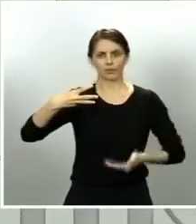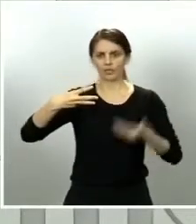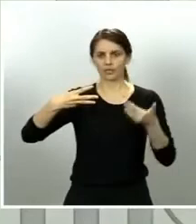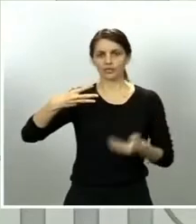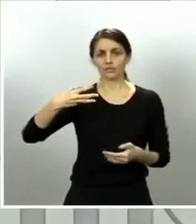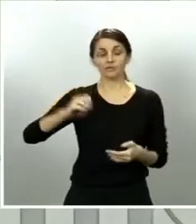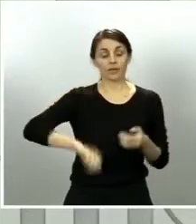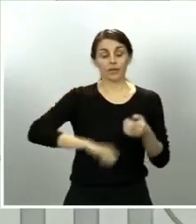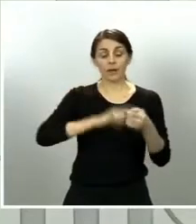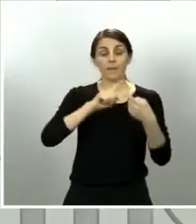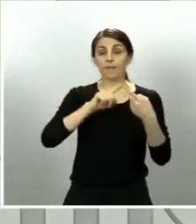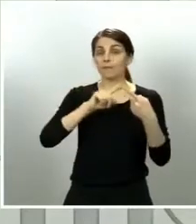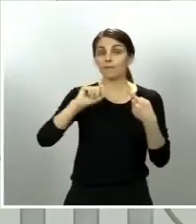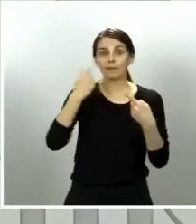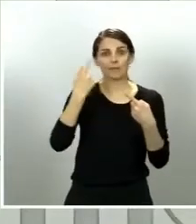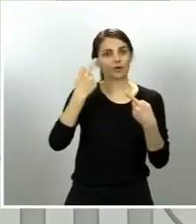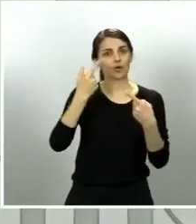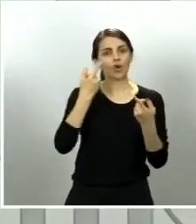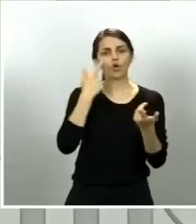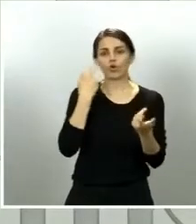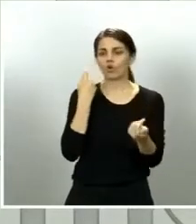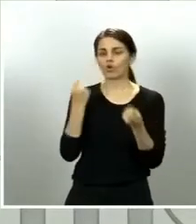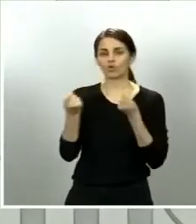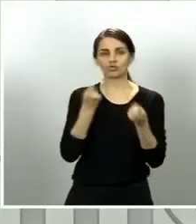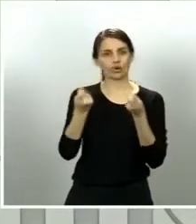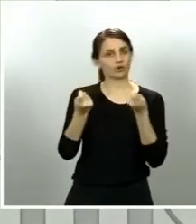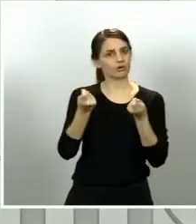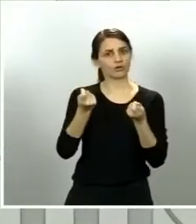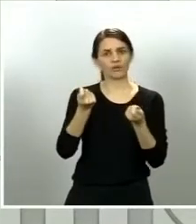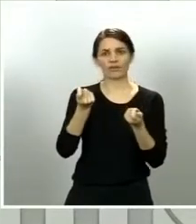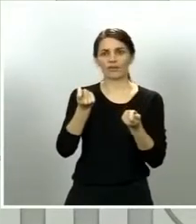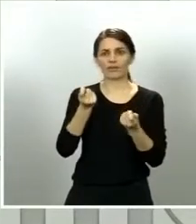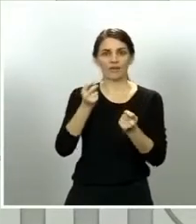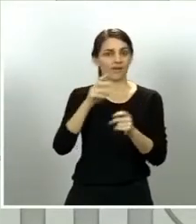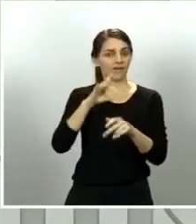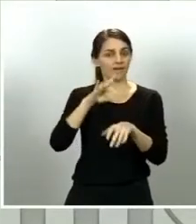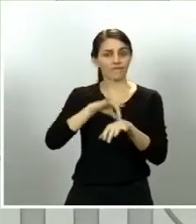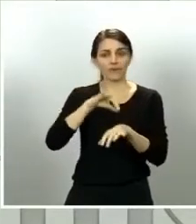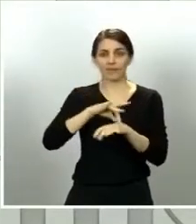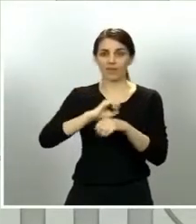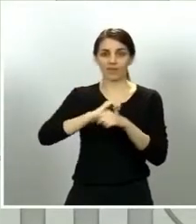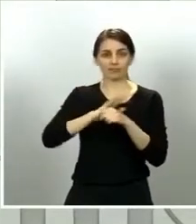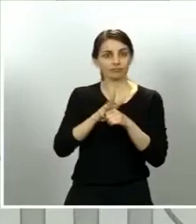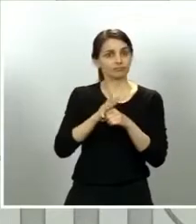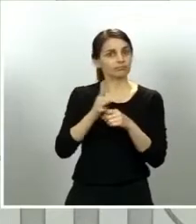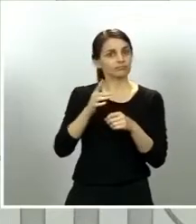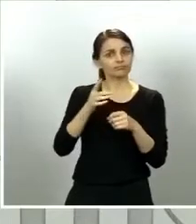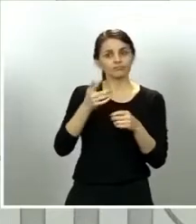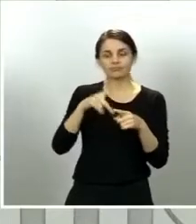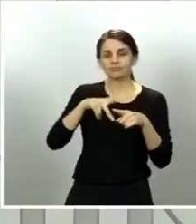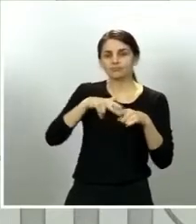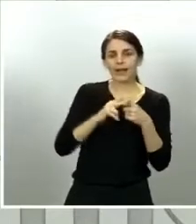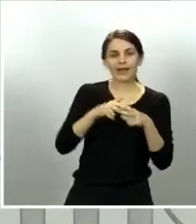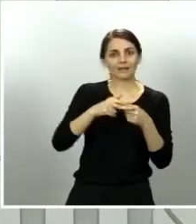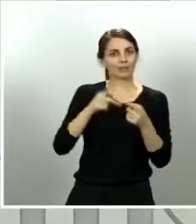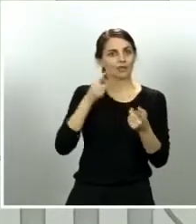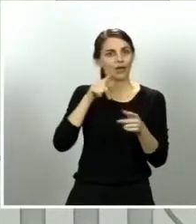de la enfermedad, el control, mecanismos de control que hemos de tener.